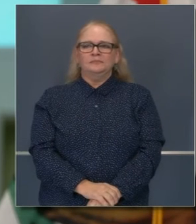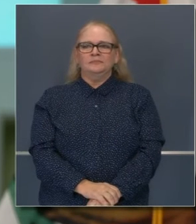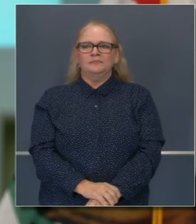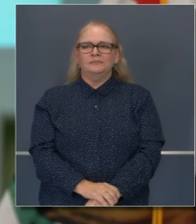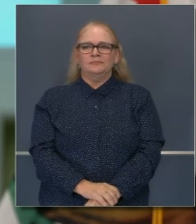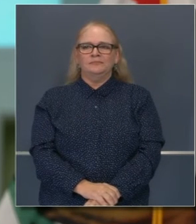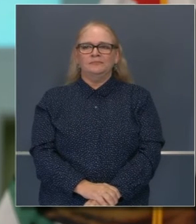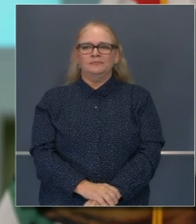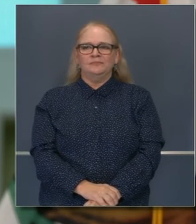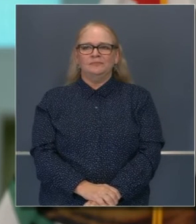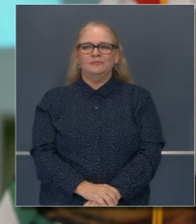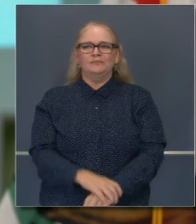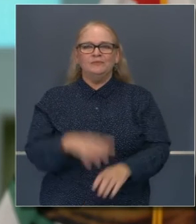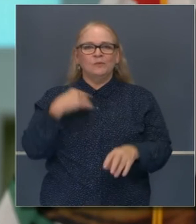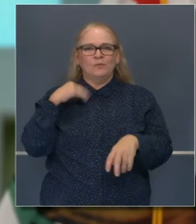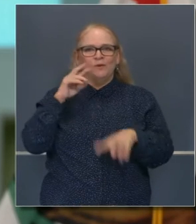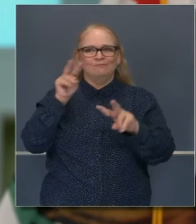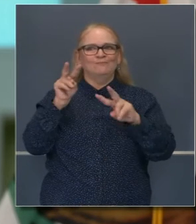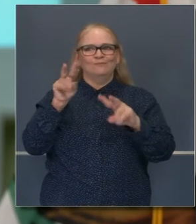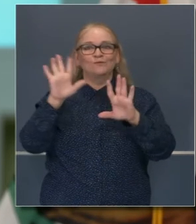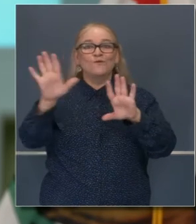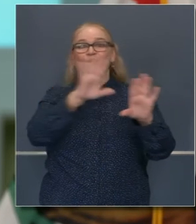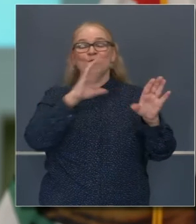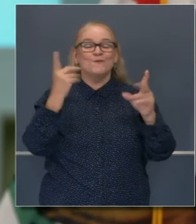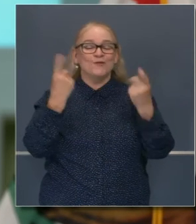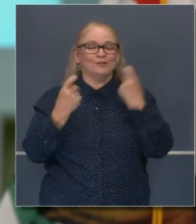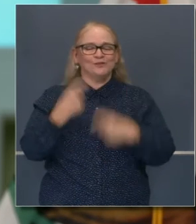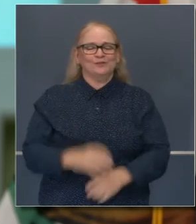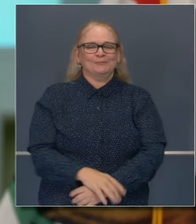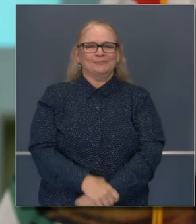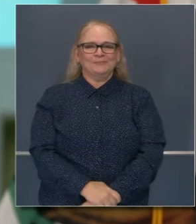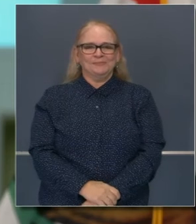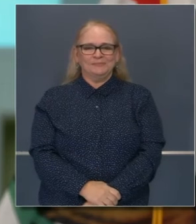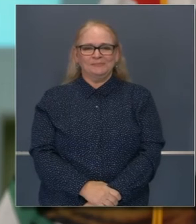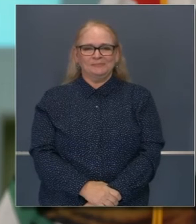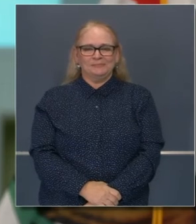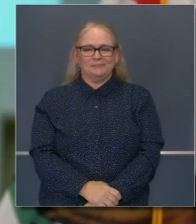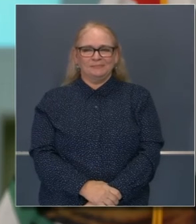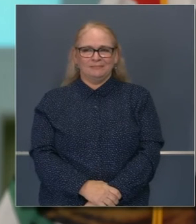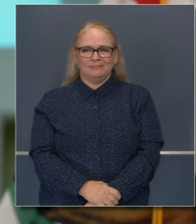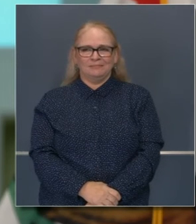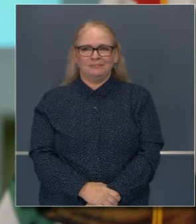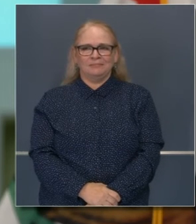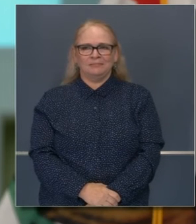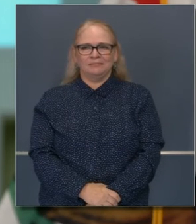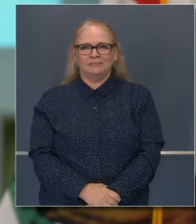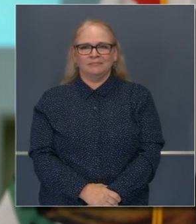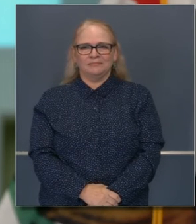la tecnología operando, funcionando, y con ánimo contestaré sus preguntas.